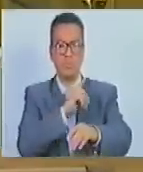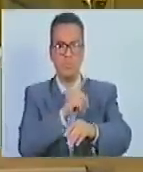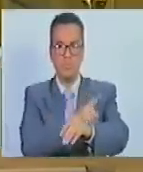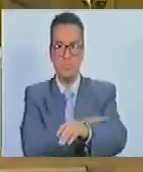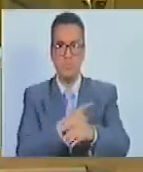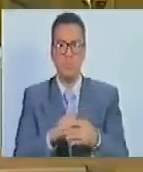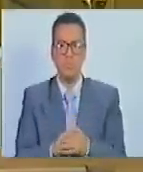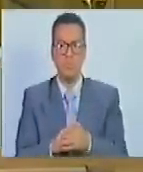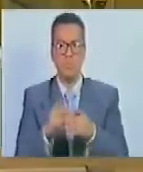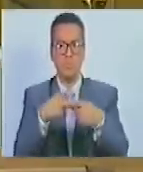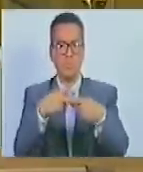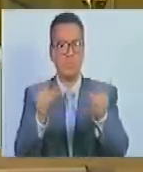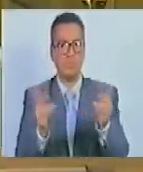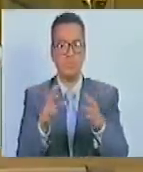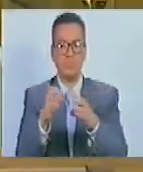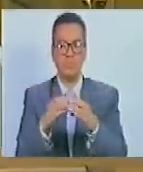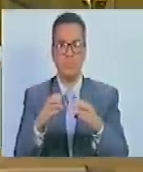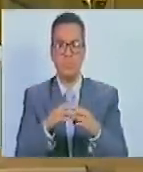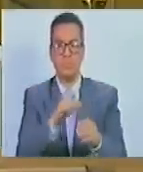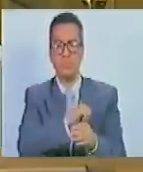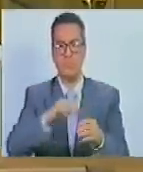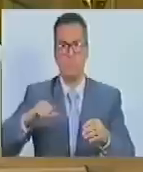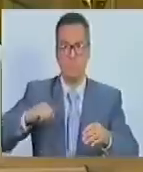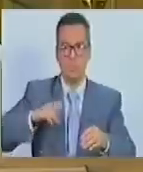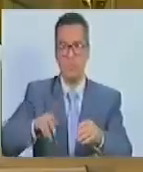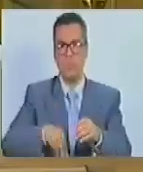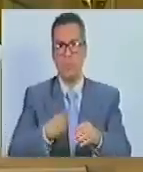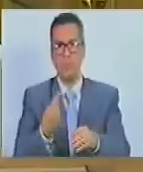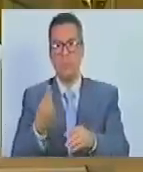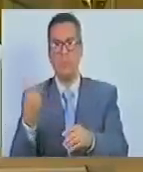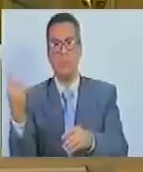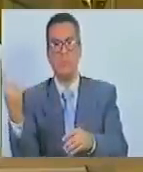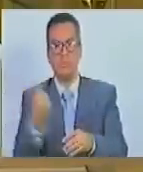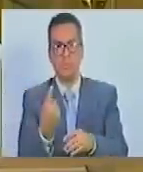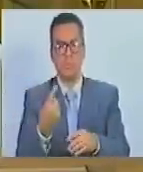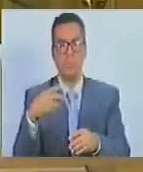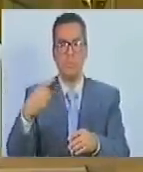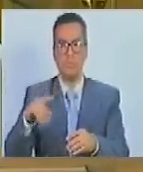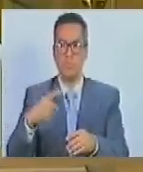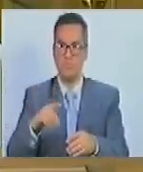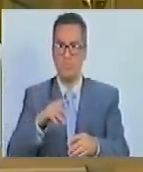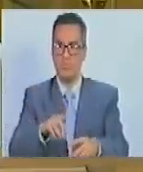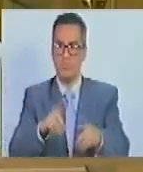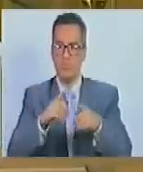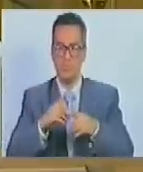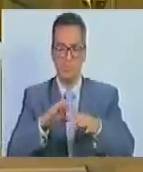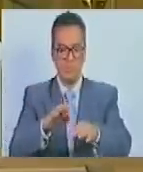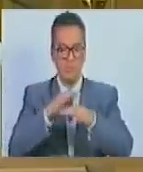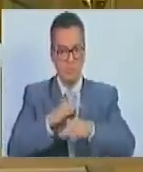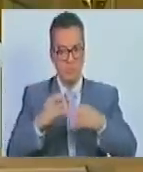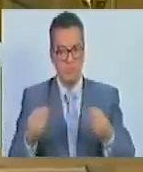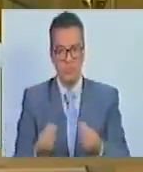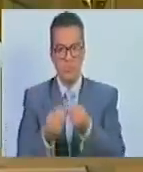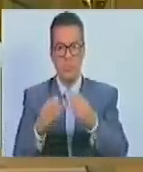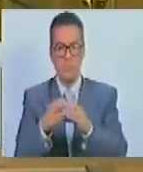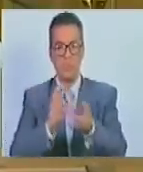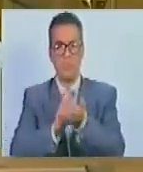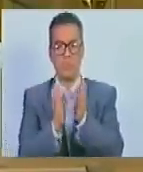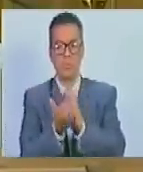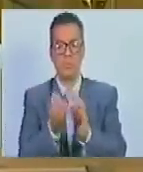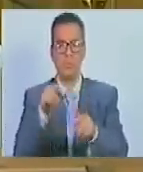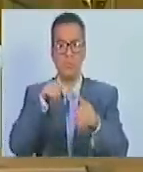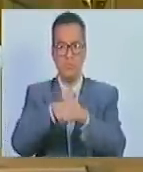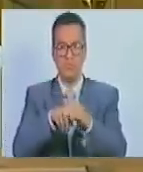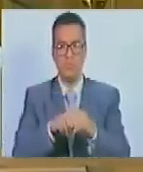público o el sector privado que pueda afectar derechos o intereses colectivos en el ámbito geográfico de su